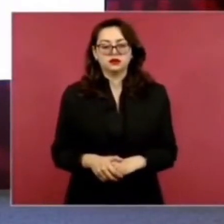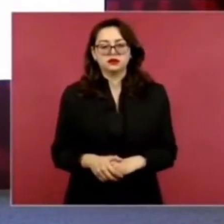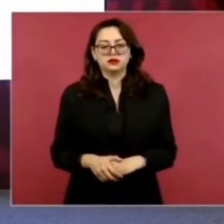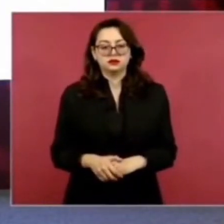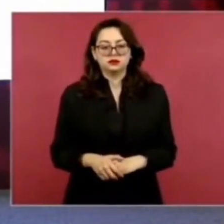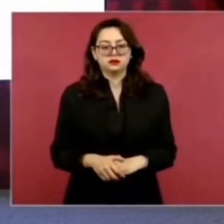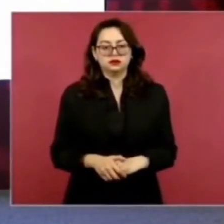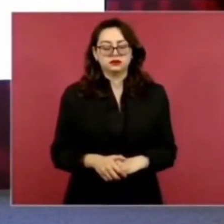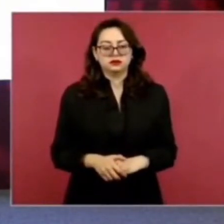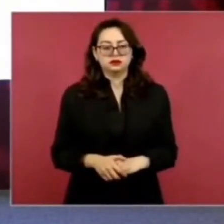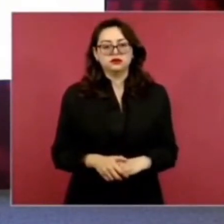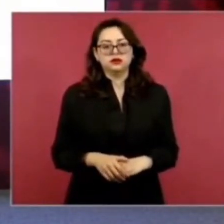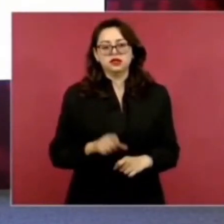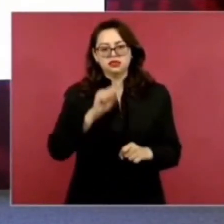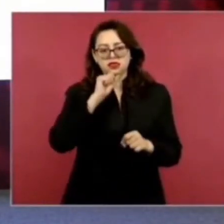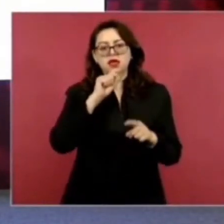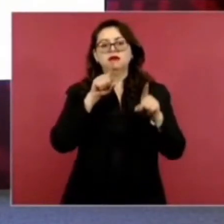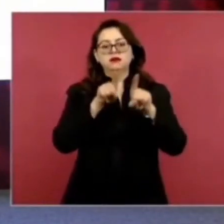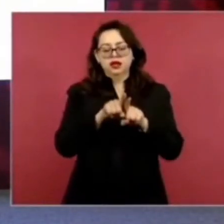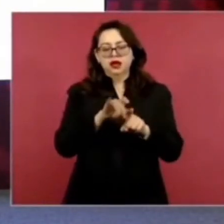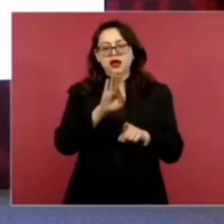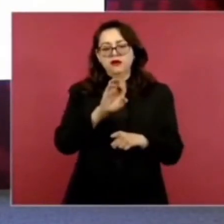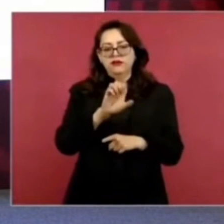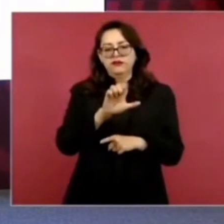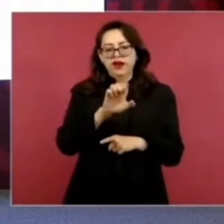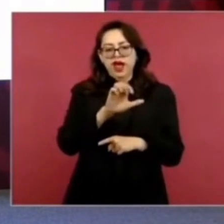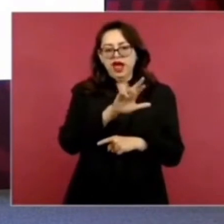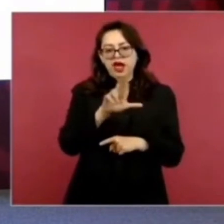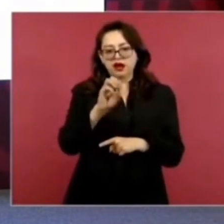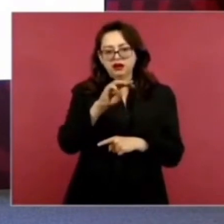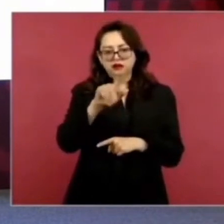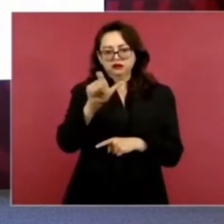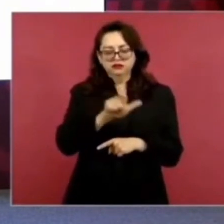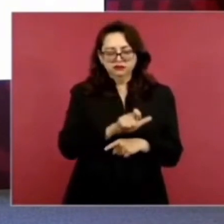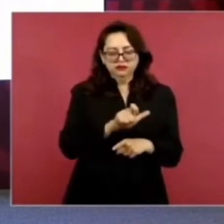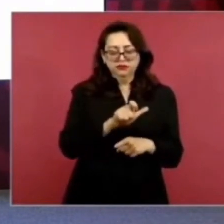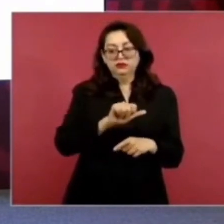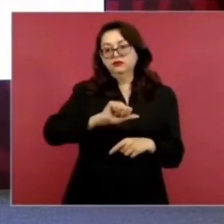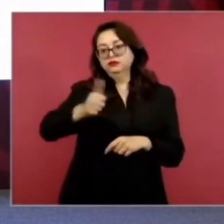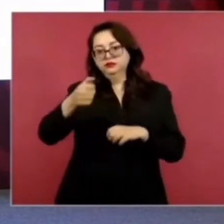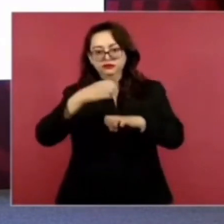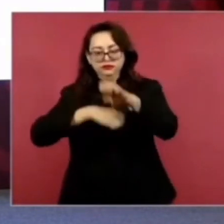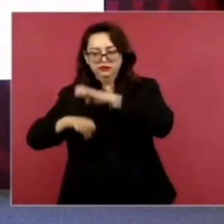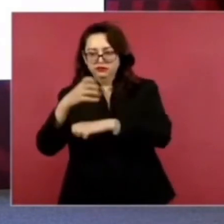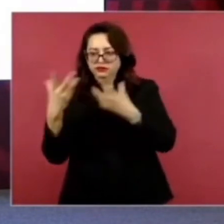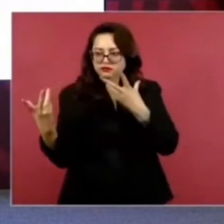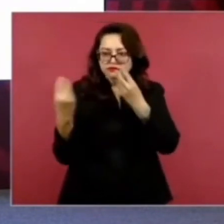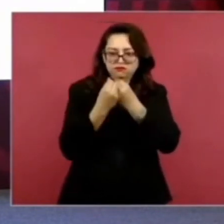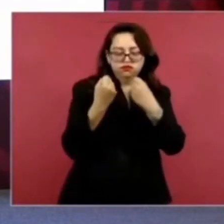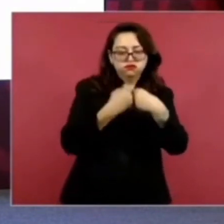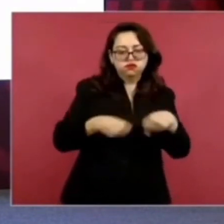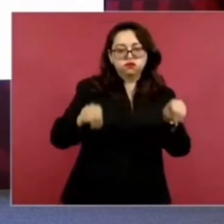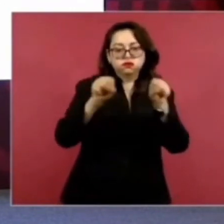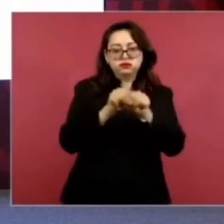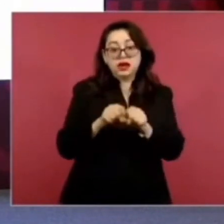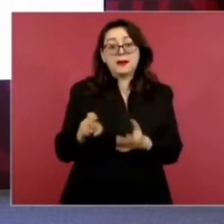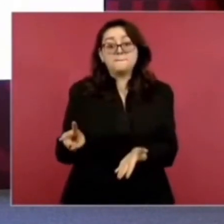Ferromex, con otros empresarios. Y la verde